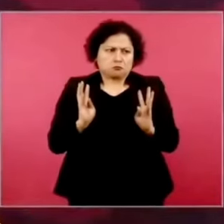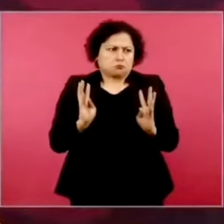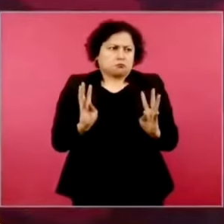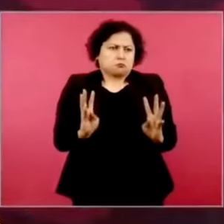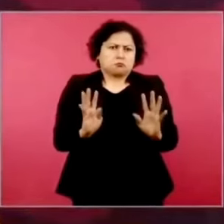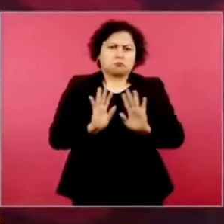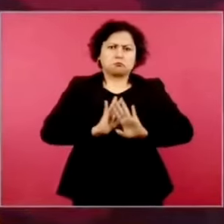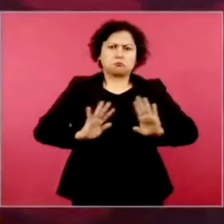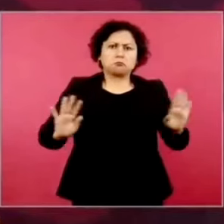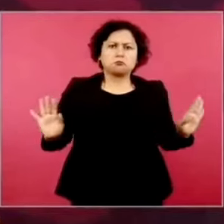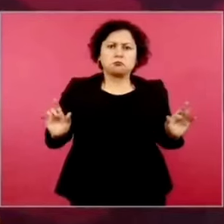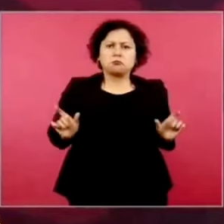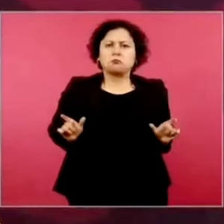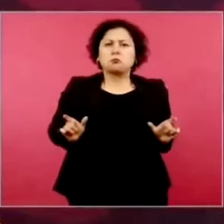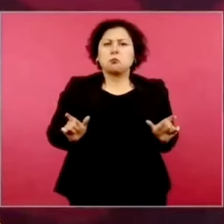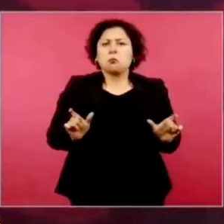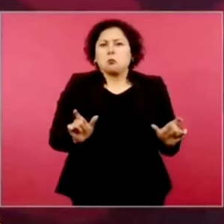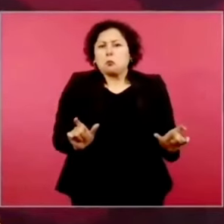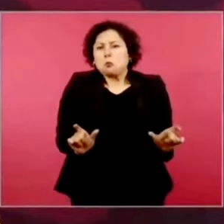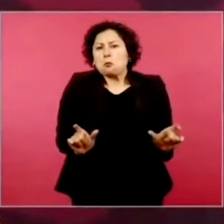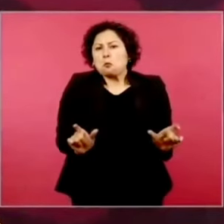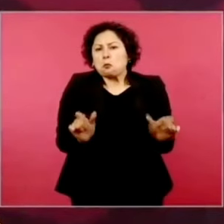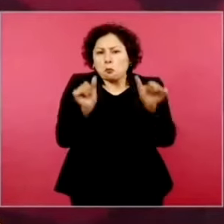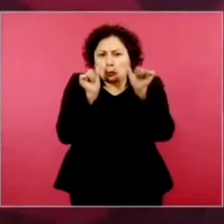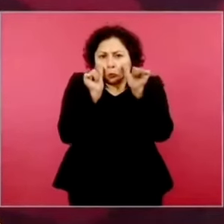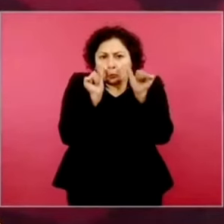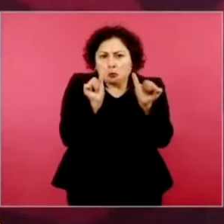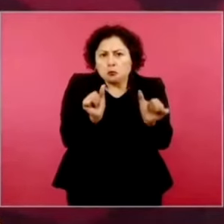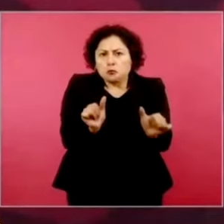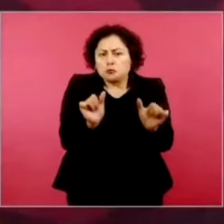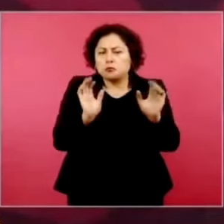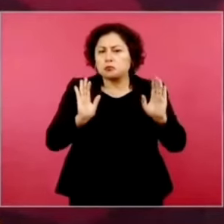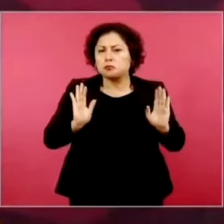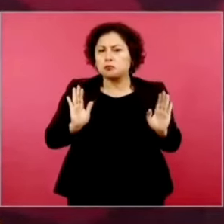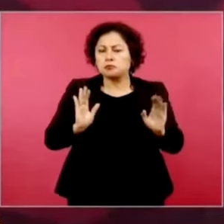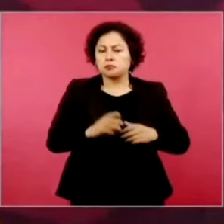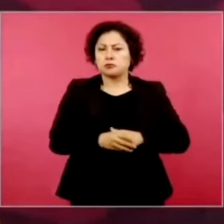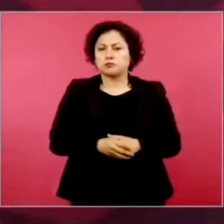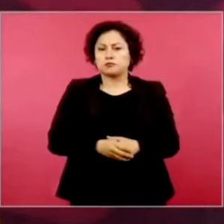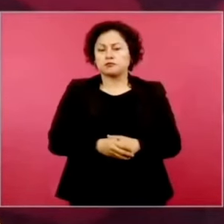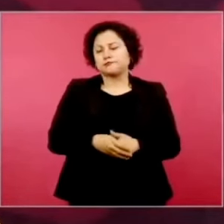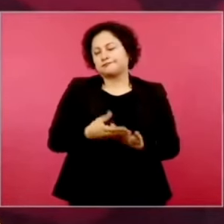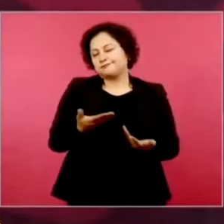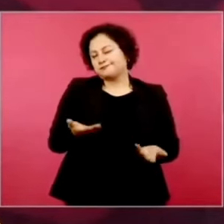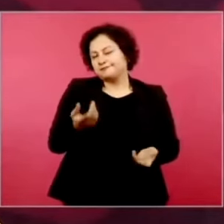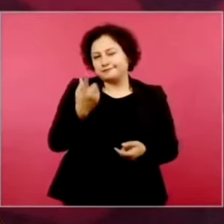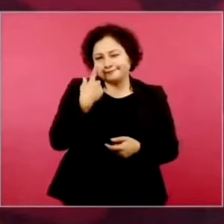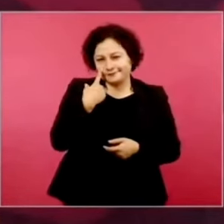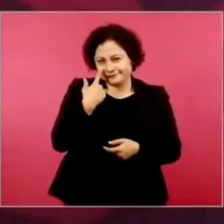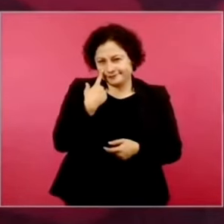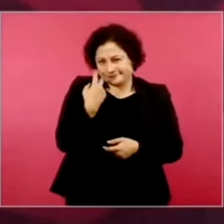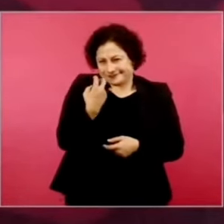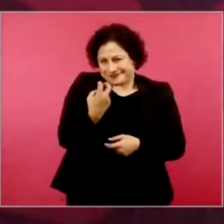Nada más, esto es bastante